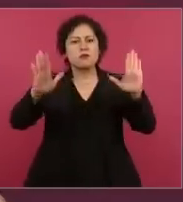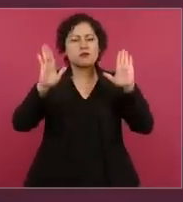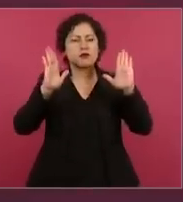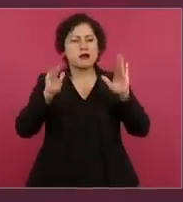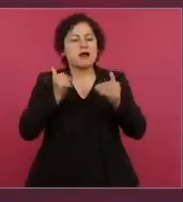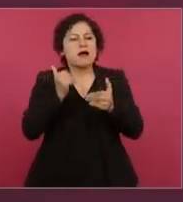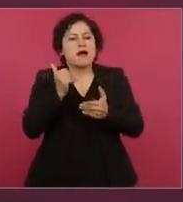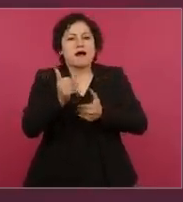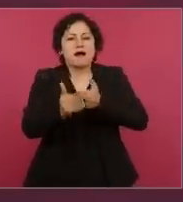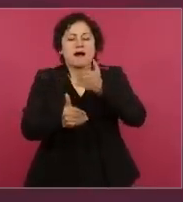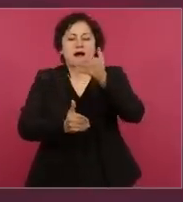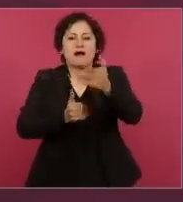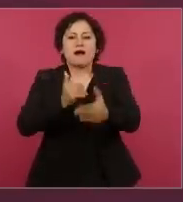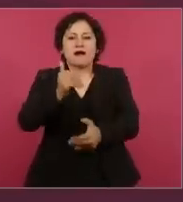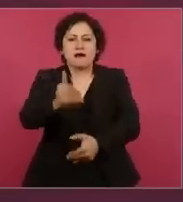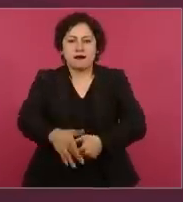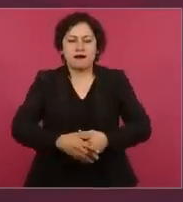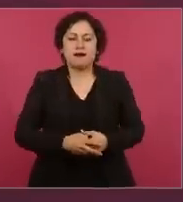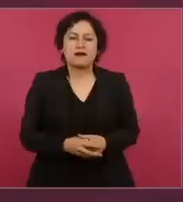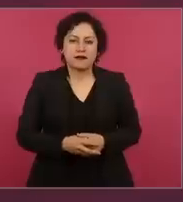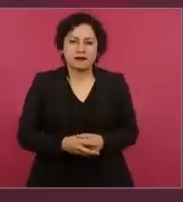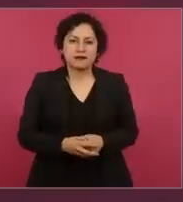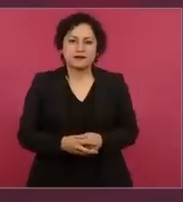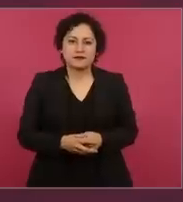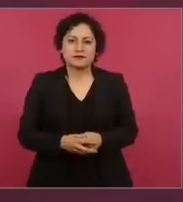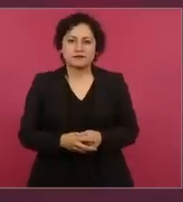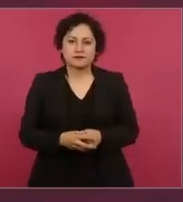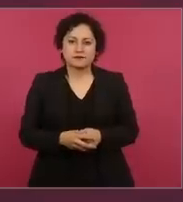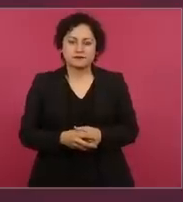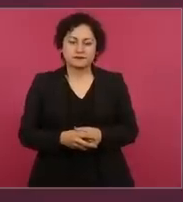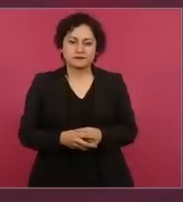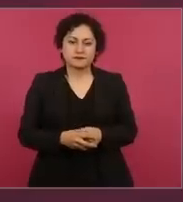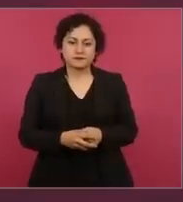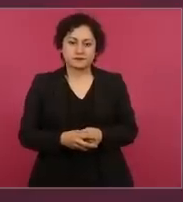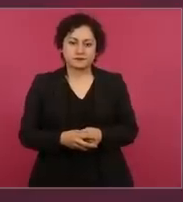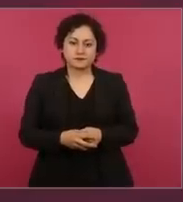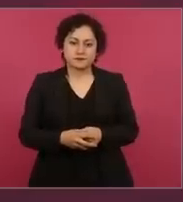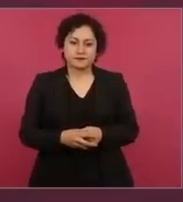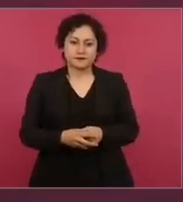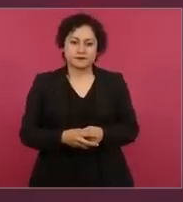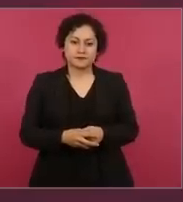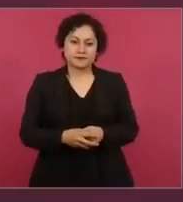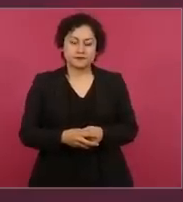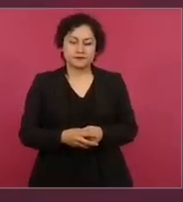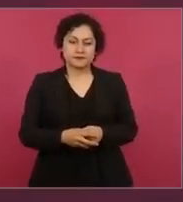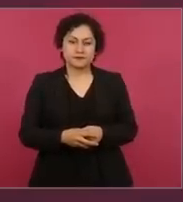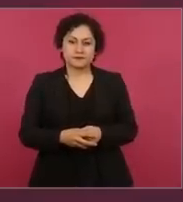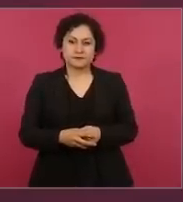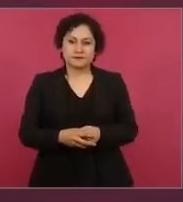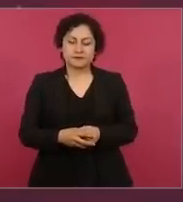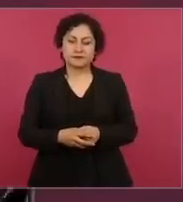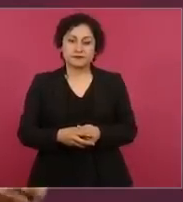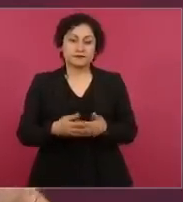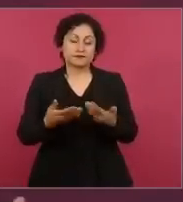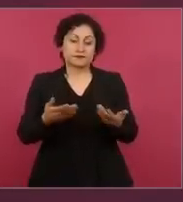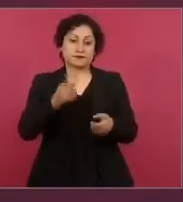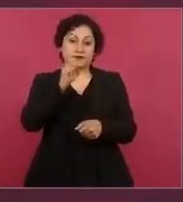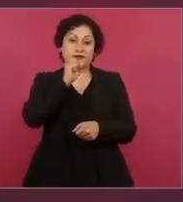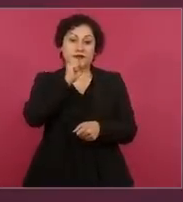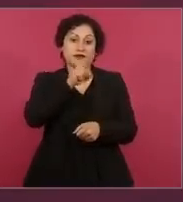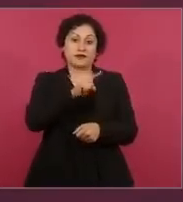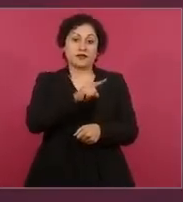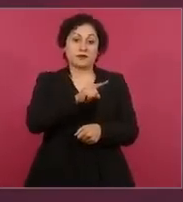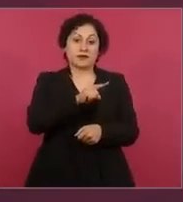se están quitando las máscaras,